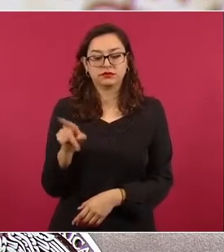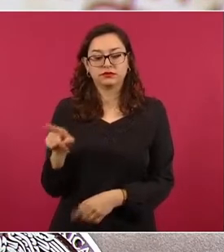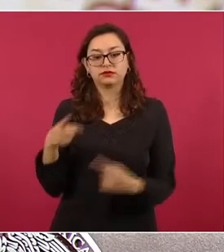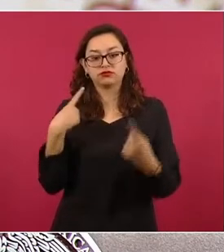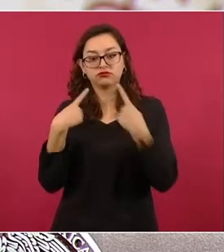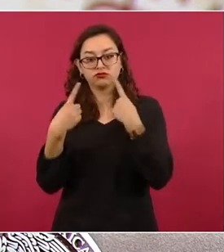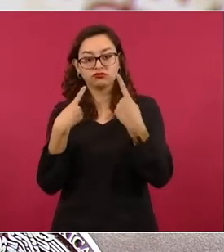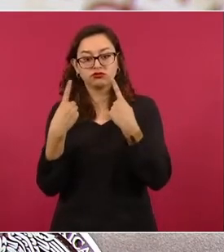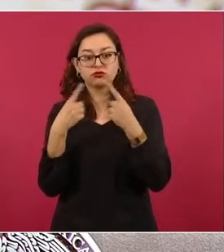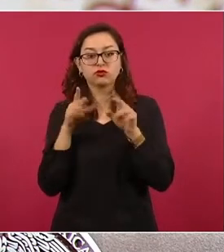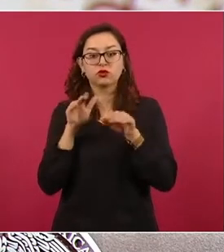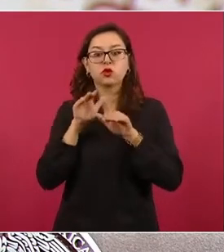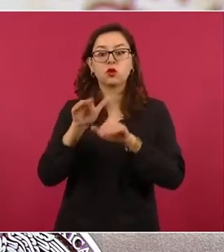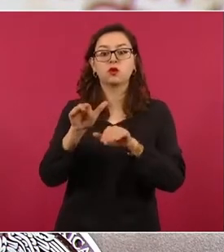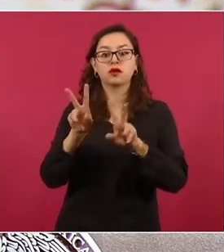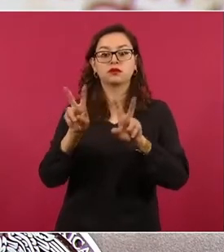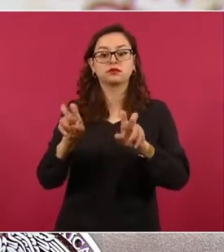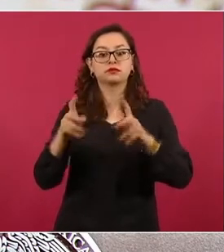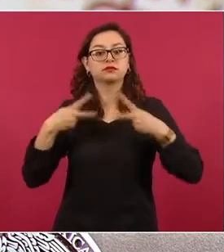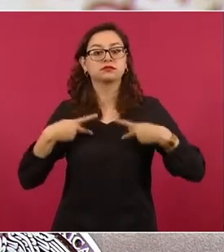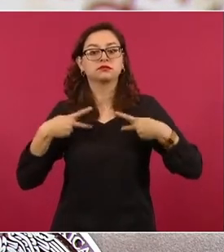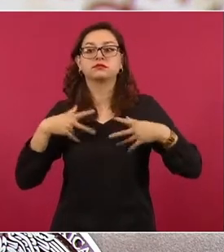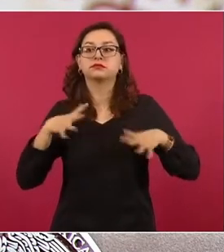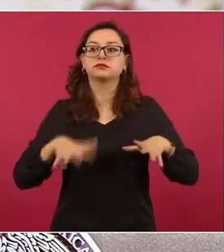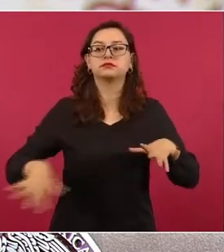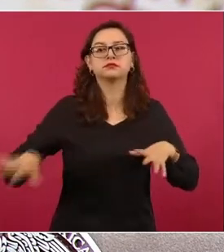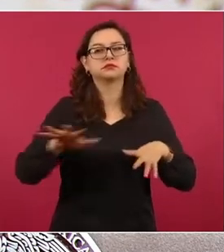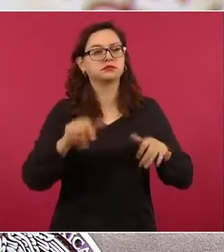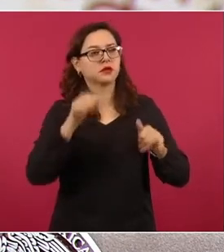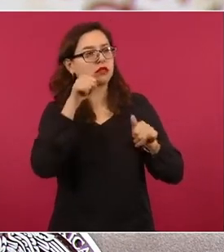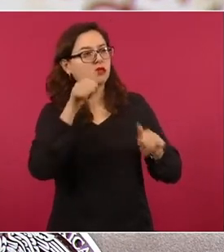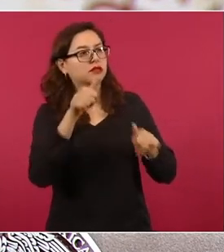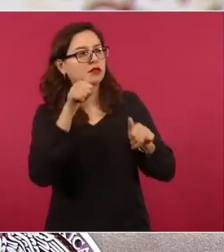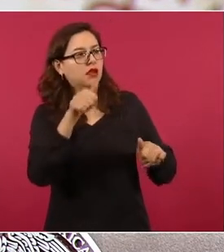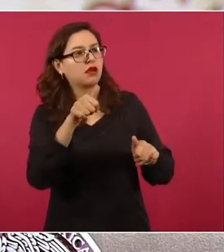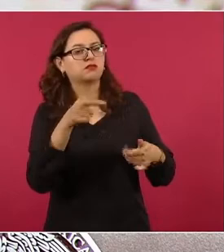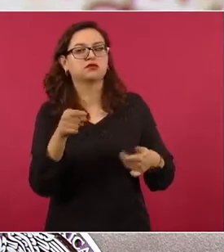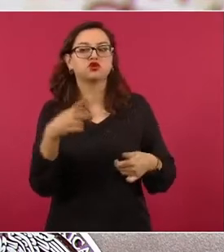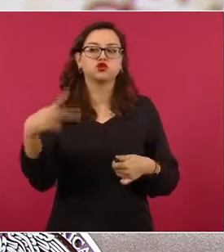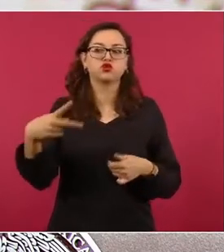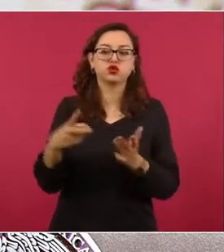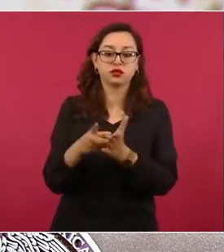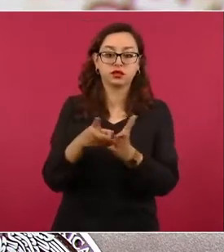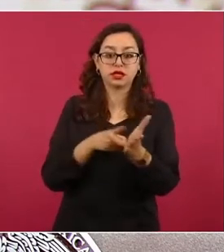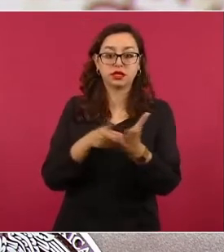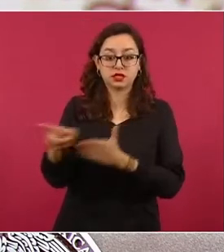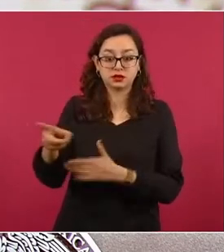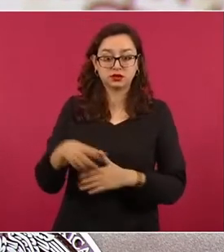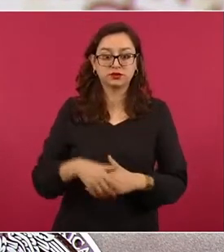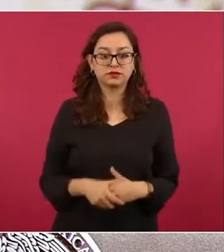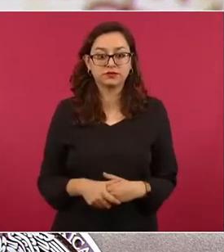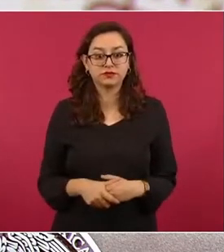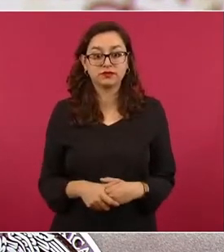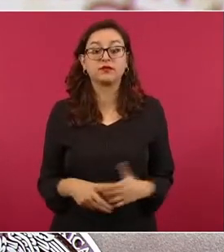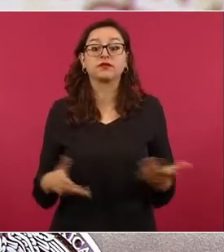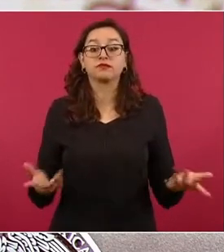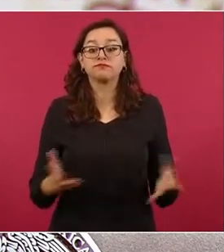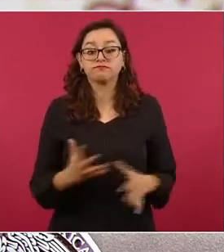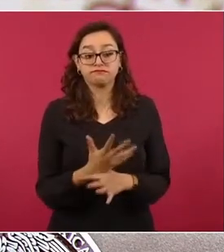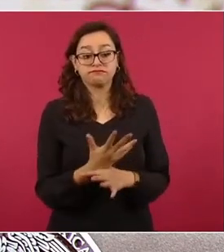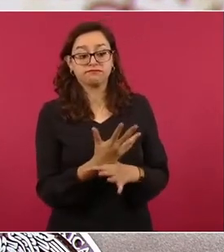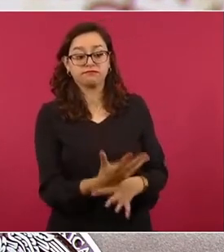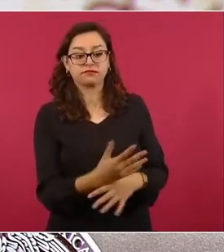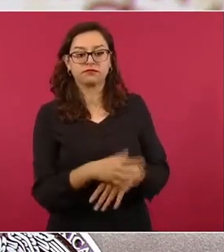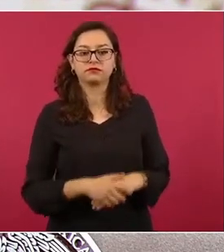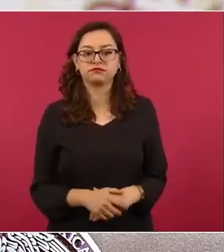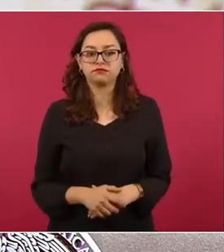sobre los derechos de las audiencias. El señor Riva Palacio afirma que, cito, la censura de